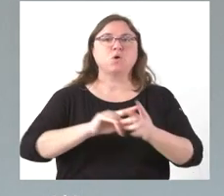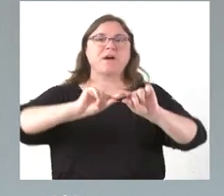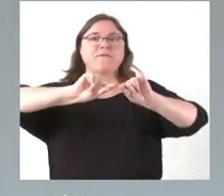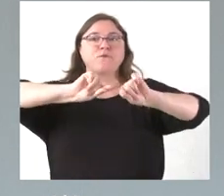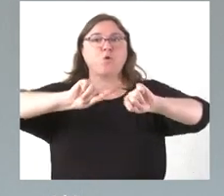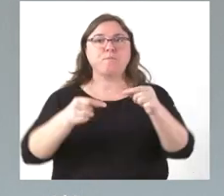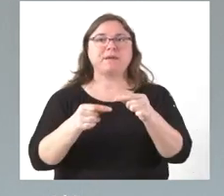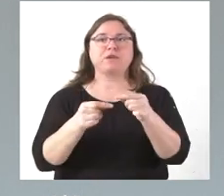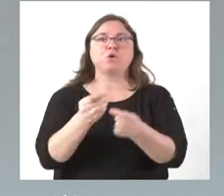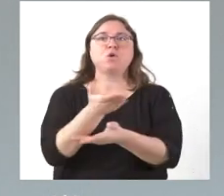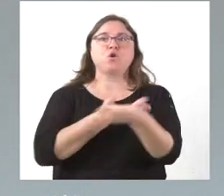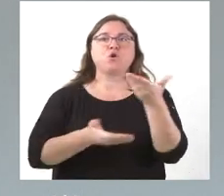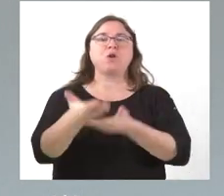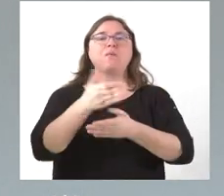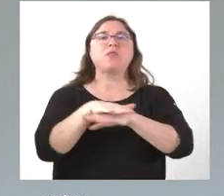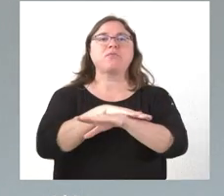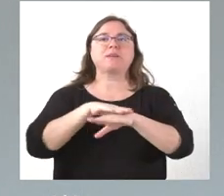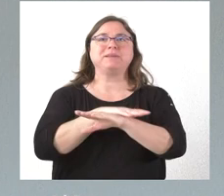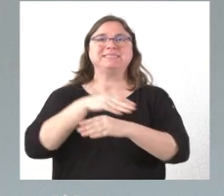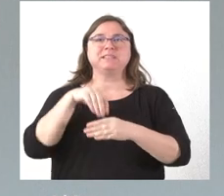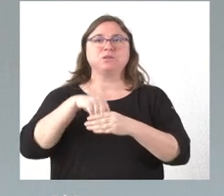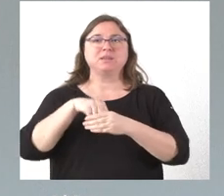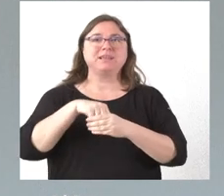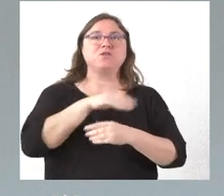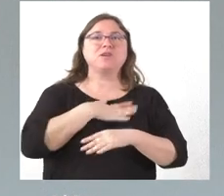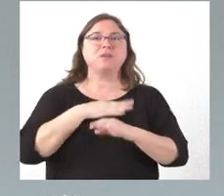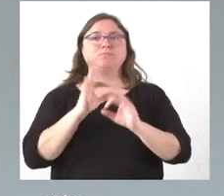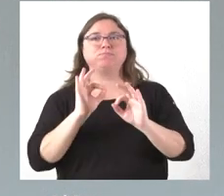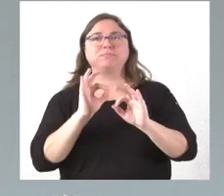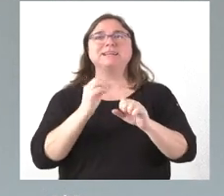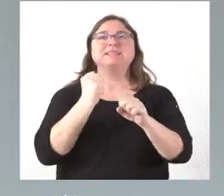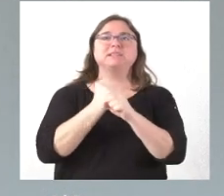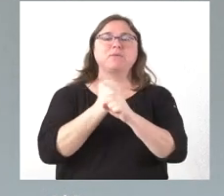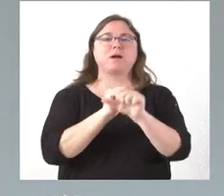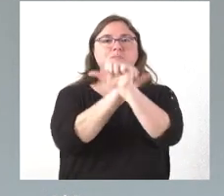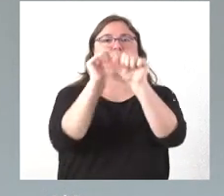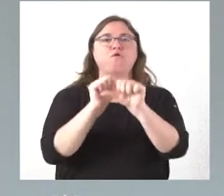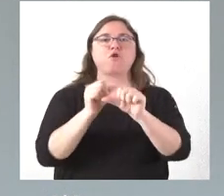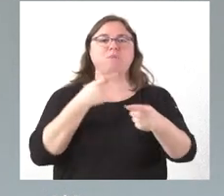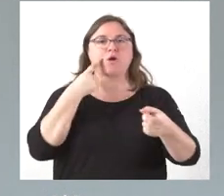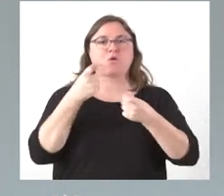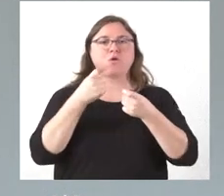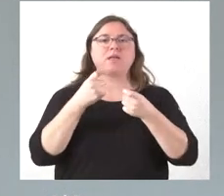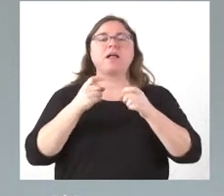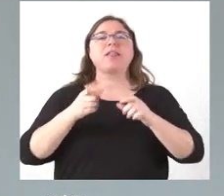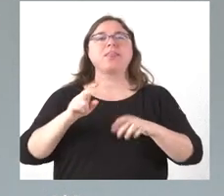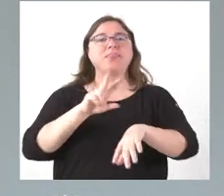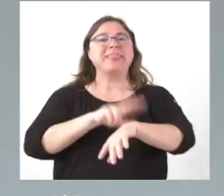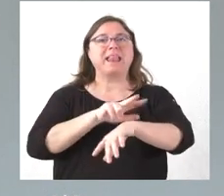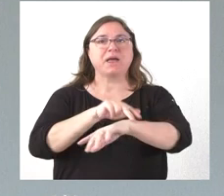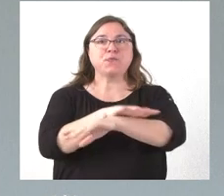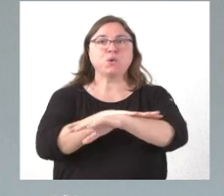el Ministerio del Interior, en el cual, y quiero resaltarlo, trabajamos de manera coordinada con la delegación de Gobierno de